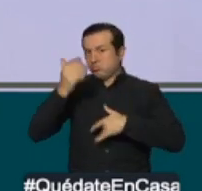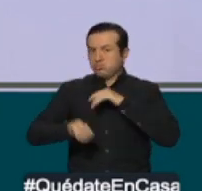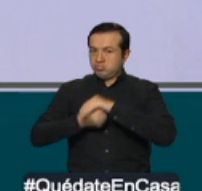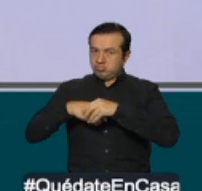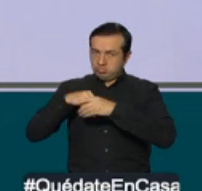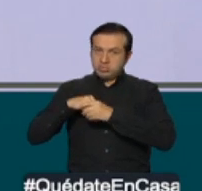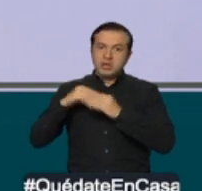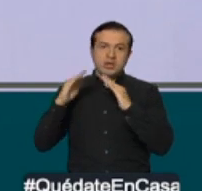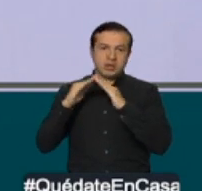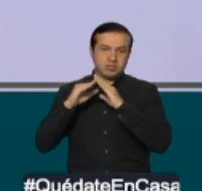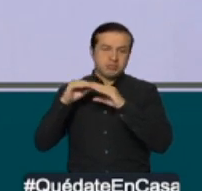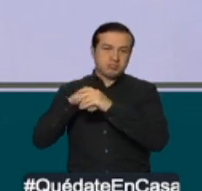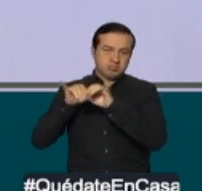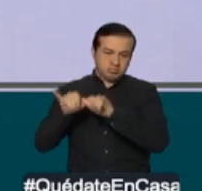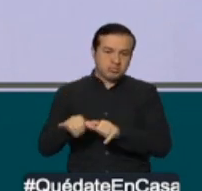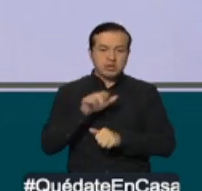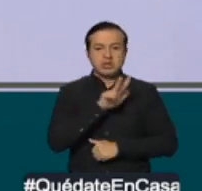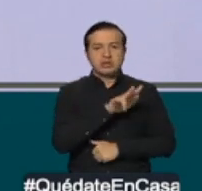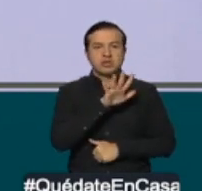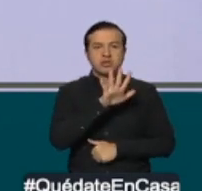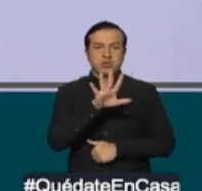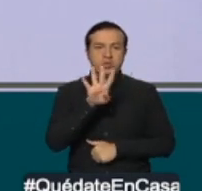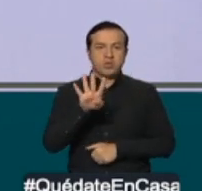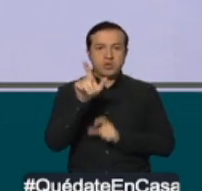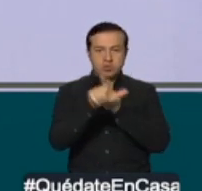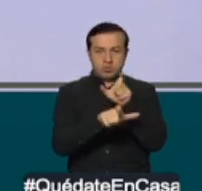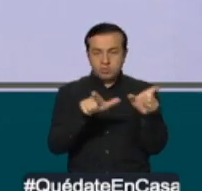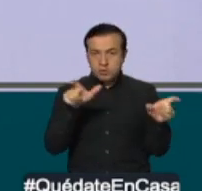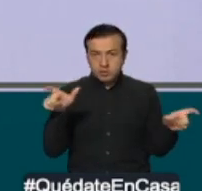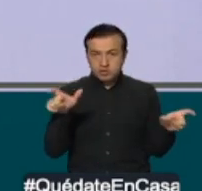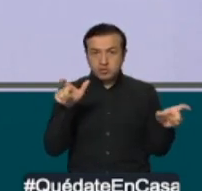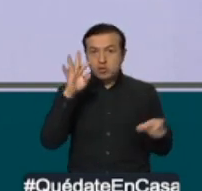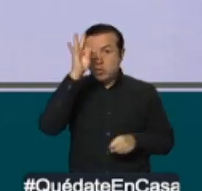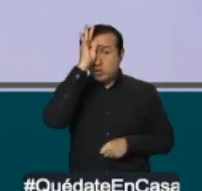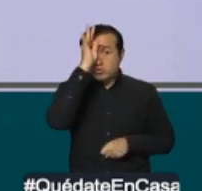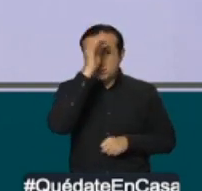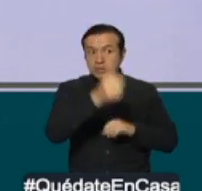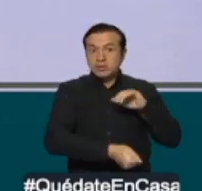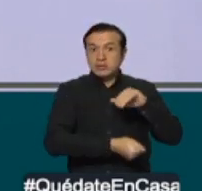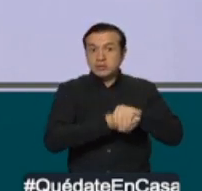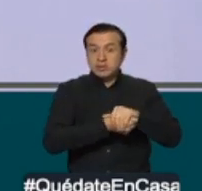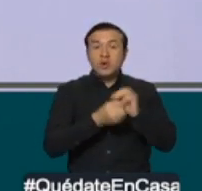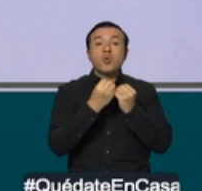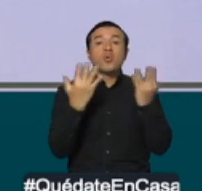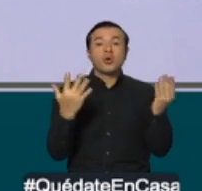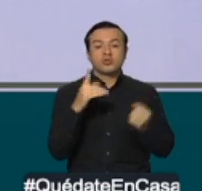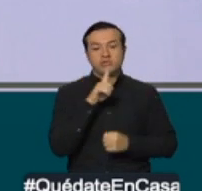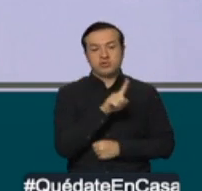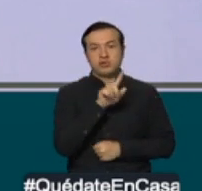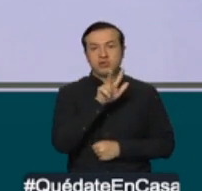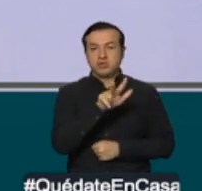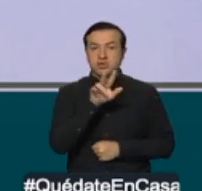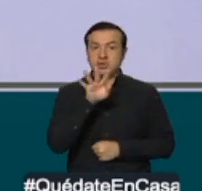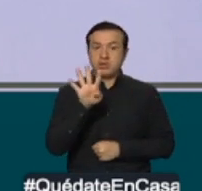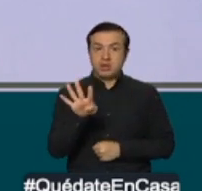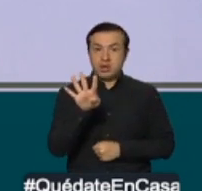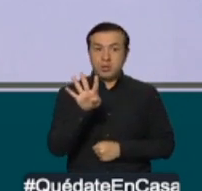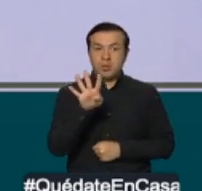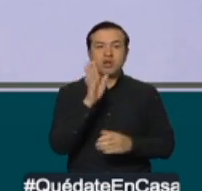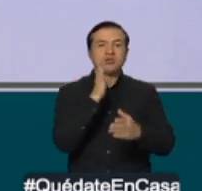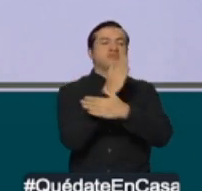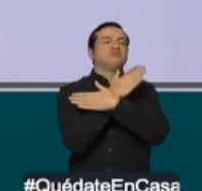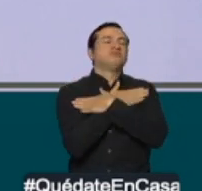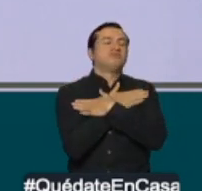situación estable. 354 casos se mantienen hospitalizados, de los cuales 134 con pronóstico